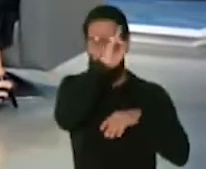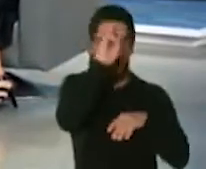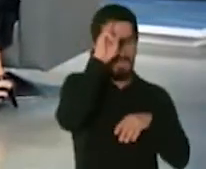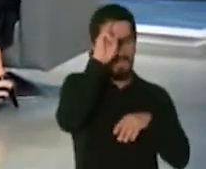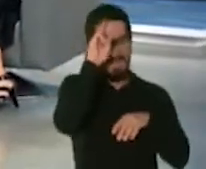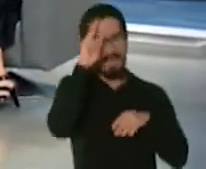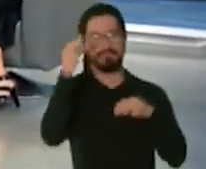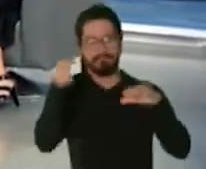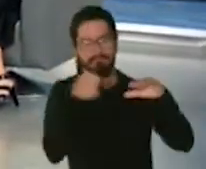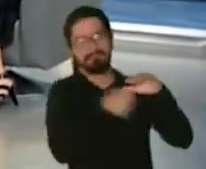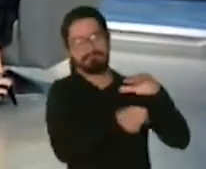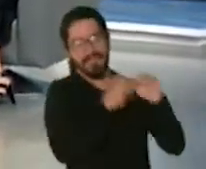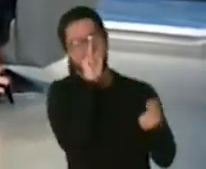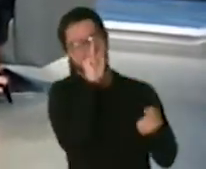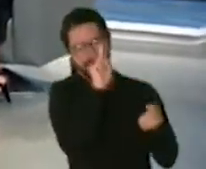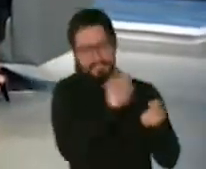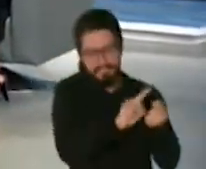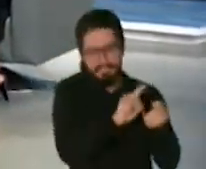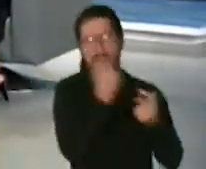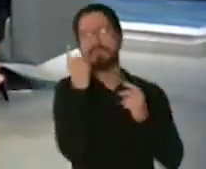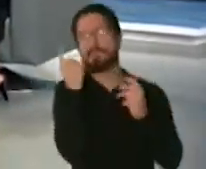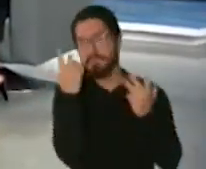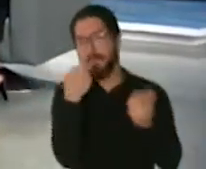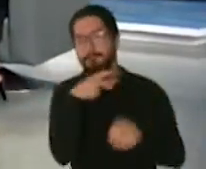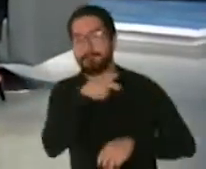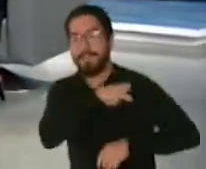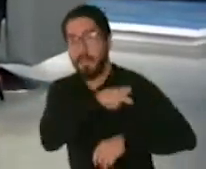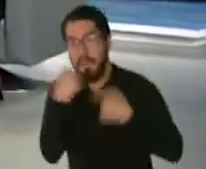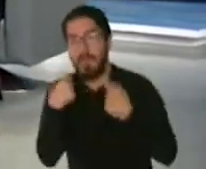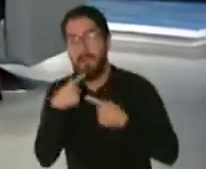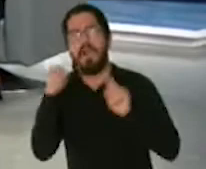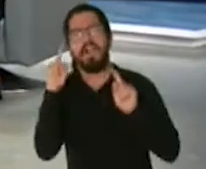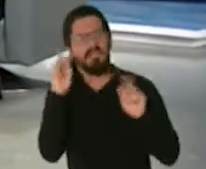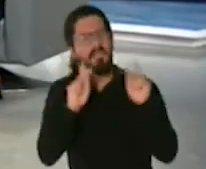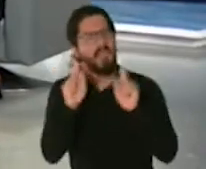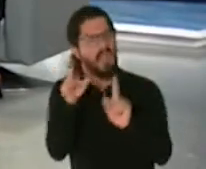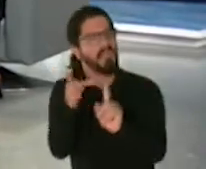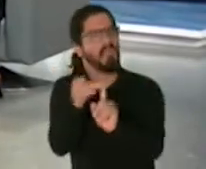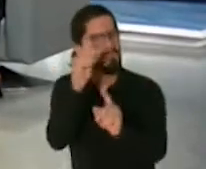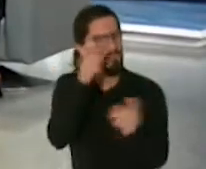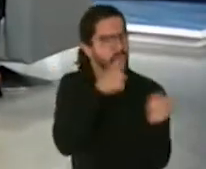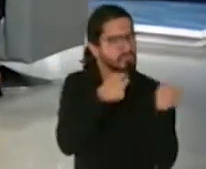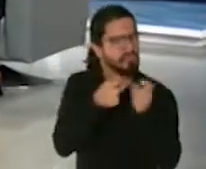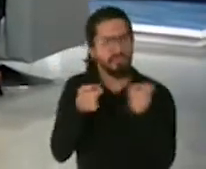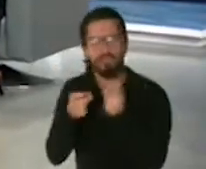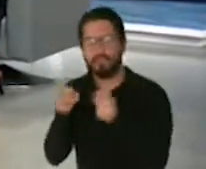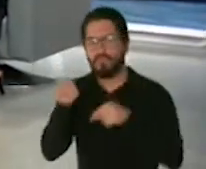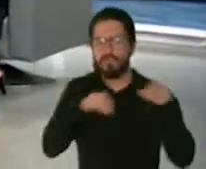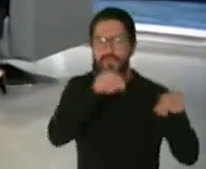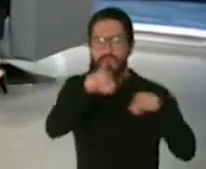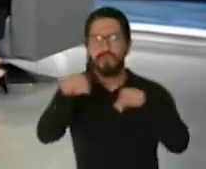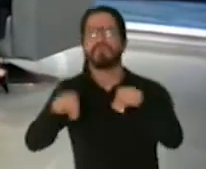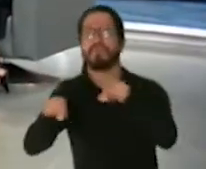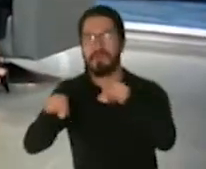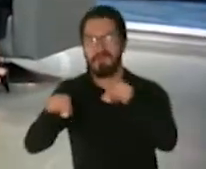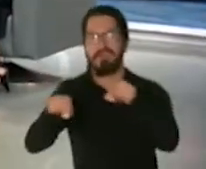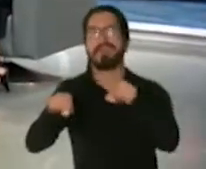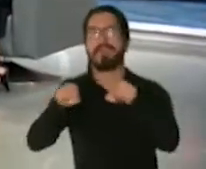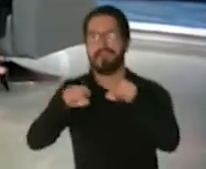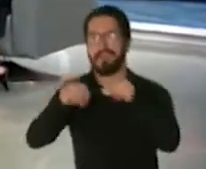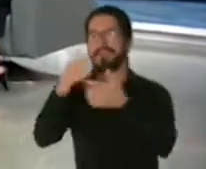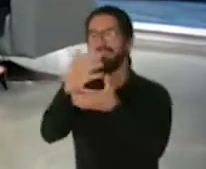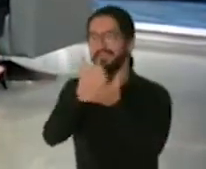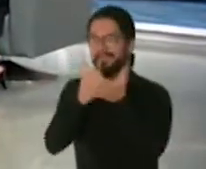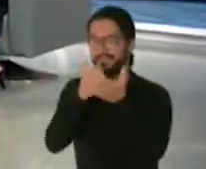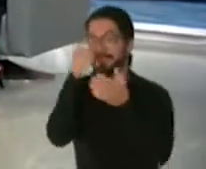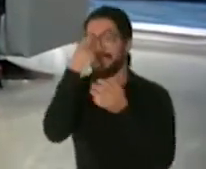vacunamos bajó el por ciento de infección todo eso transmitirlo de una manera transparente que la gente conozca cuál es el equipo del departamento de salud